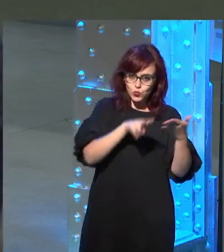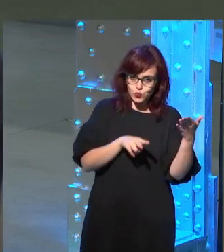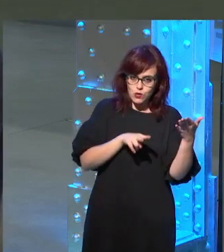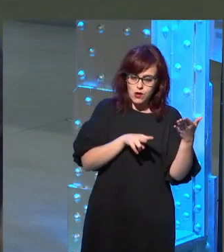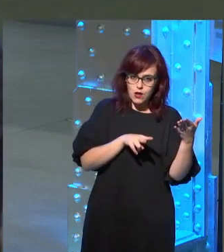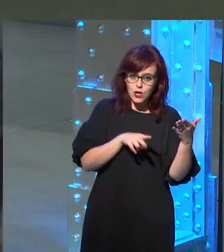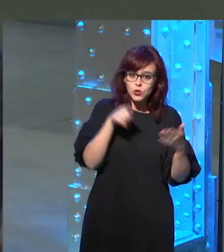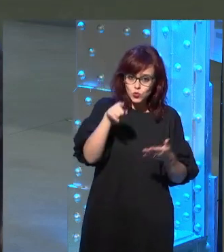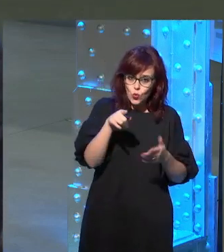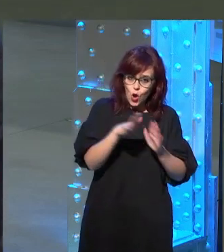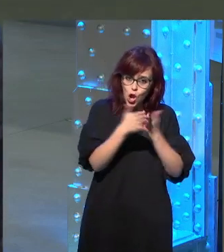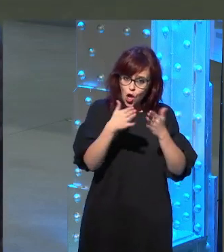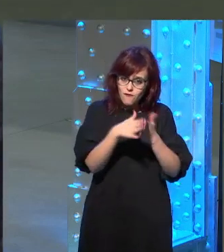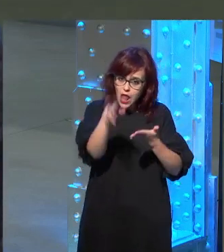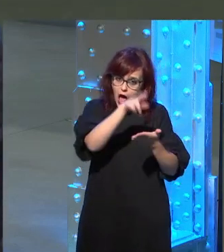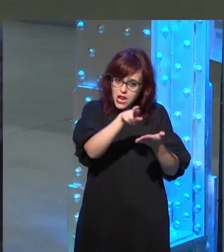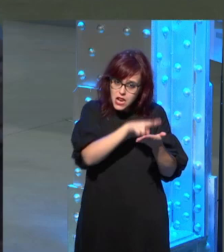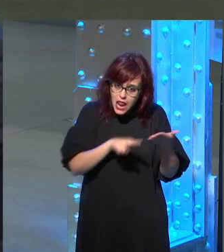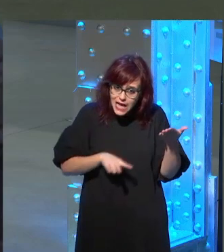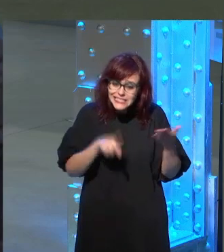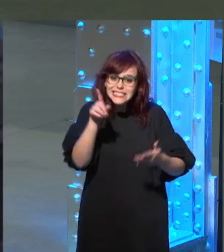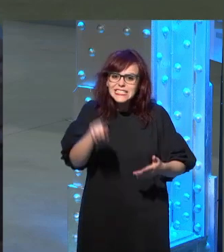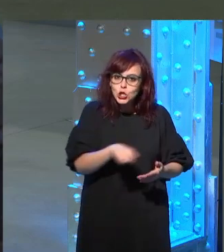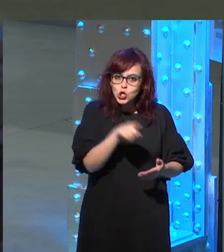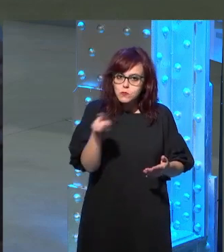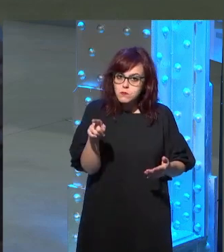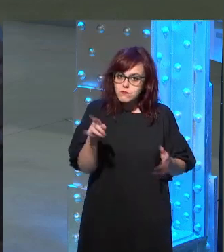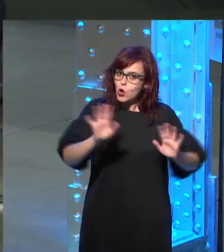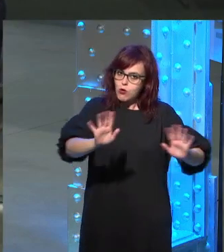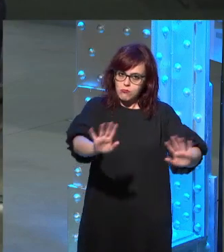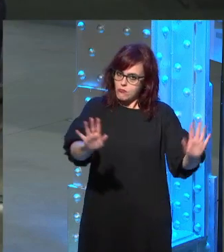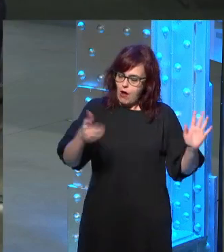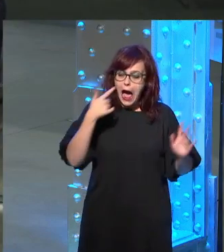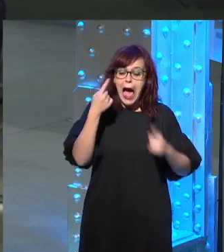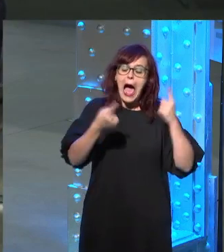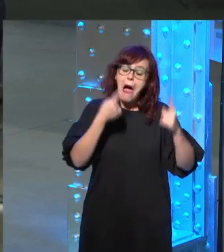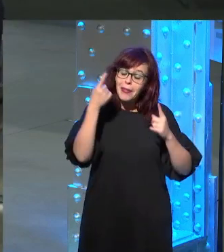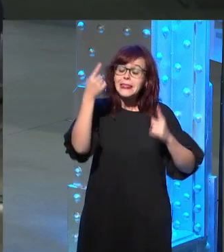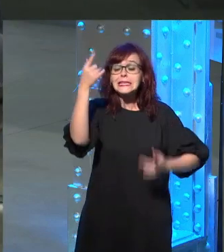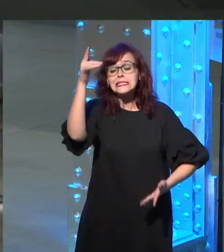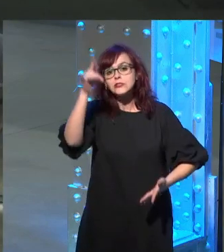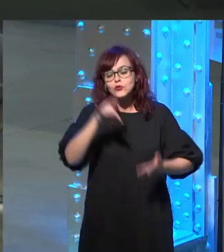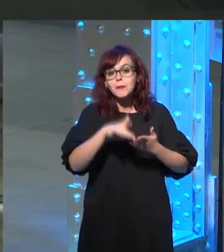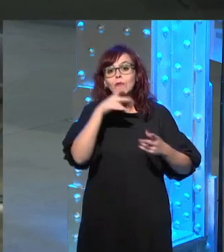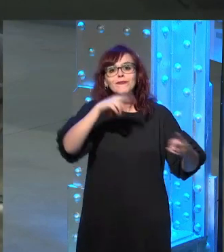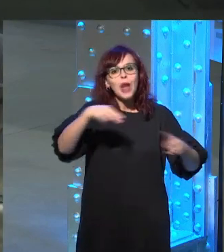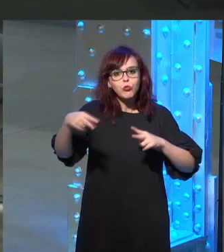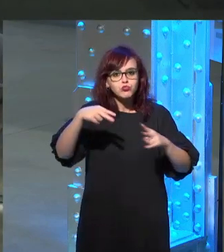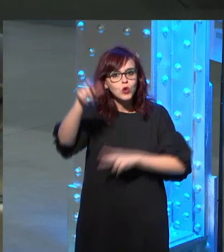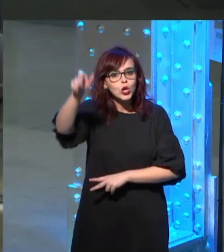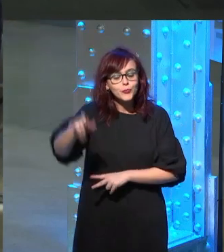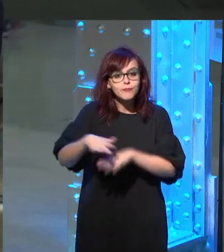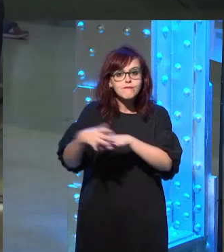¿tú relees tus novelas? No, mis novelas no las releo no a veces tengo que volver a ellas cuando un traductor me